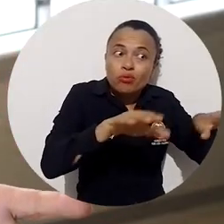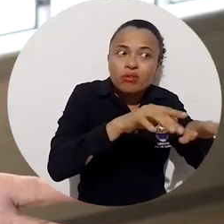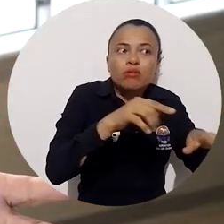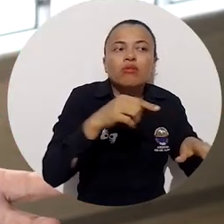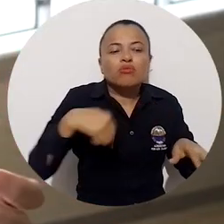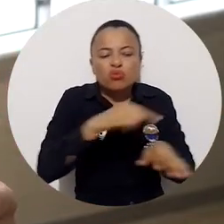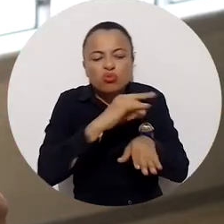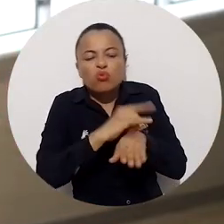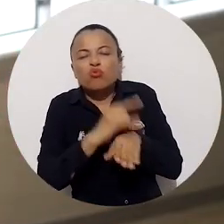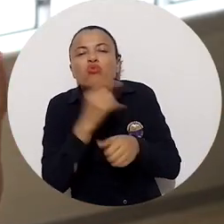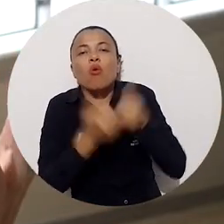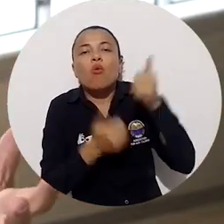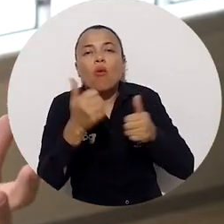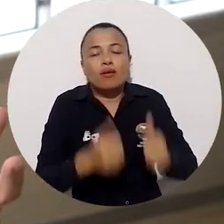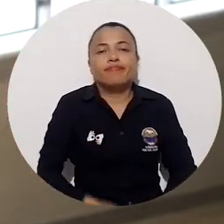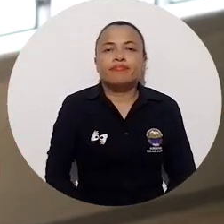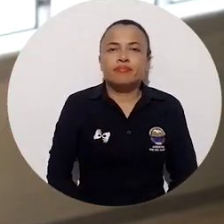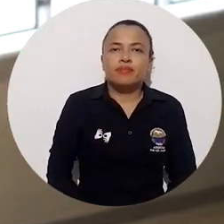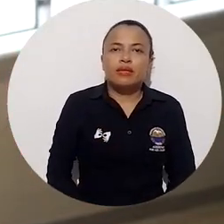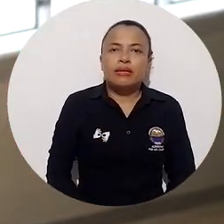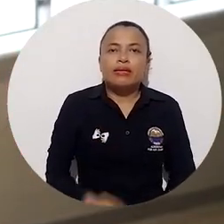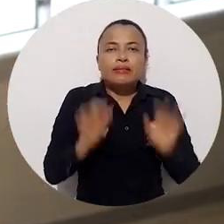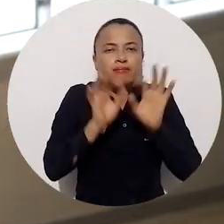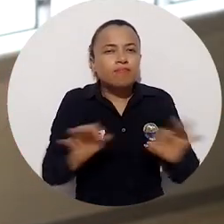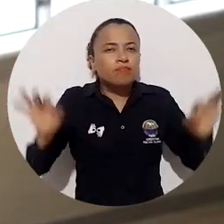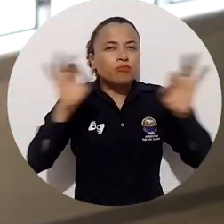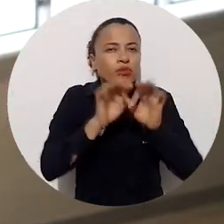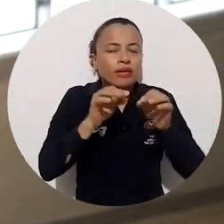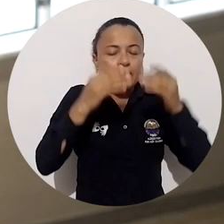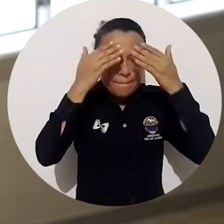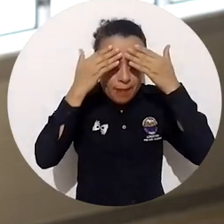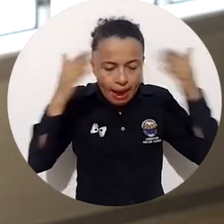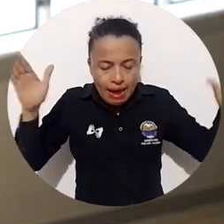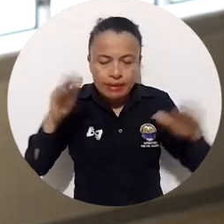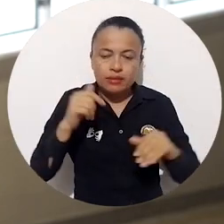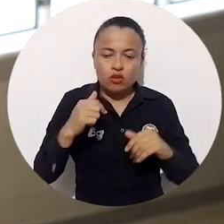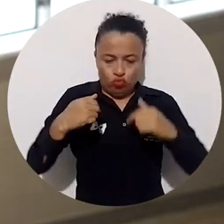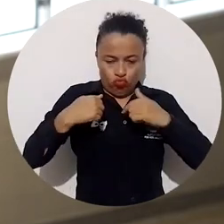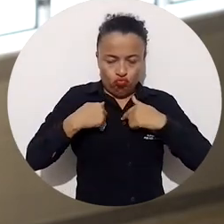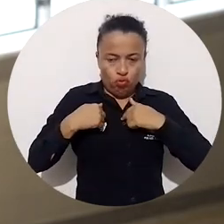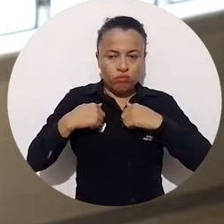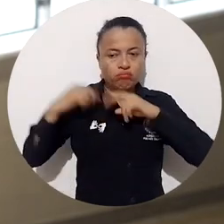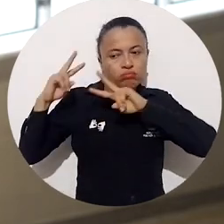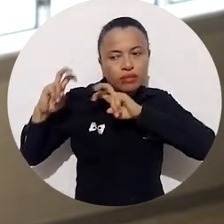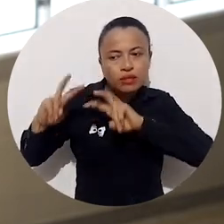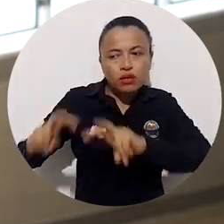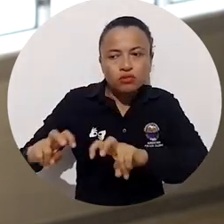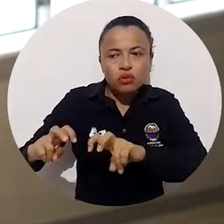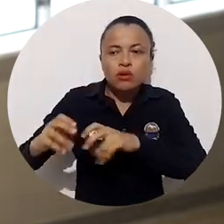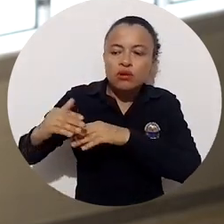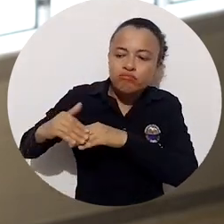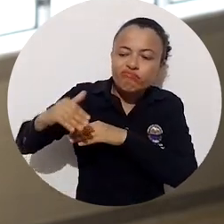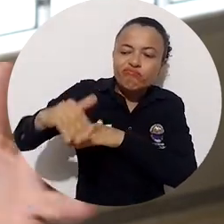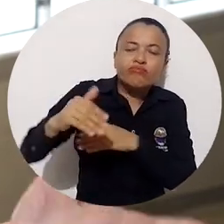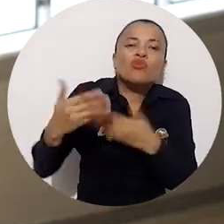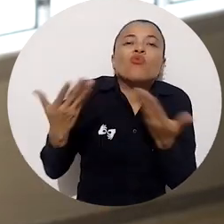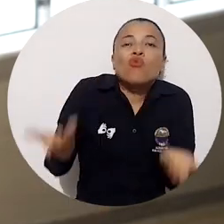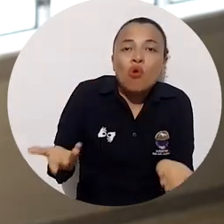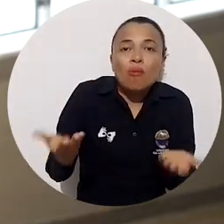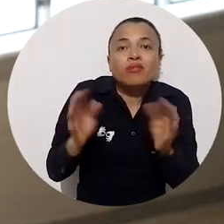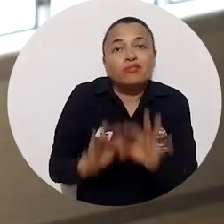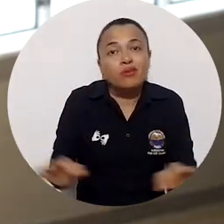mirada amplia de cuáles son los defectos que la acción de mi investigar va a producir